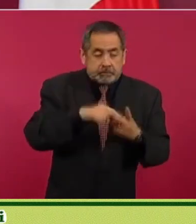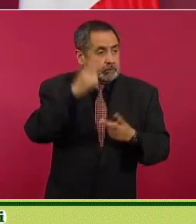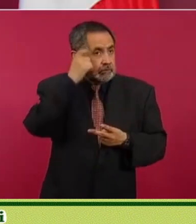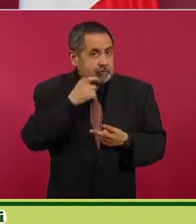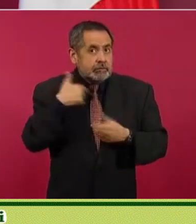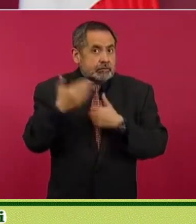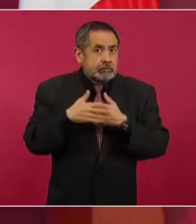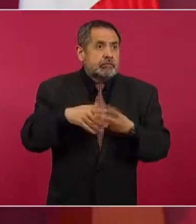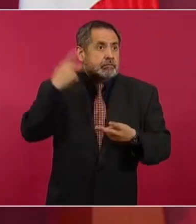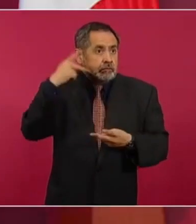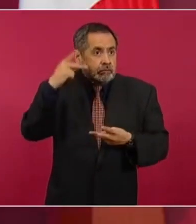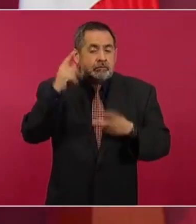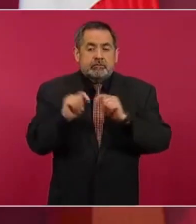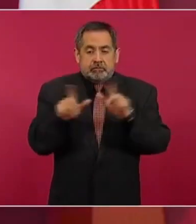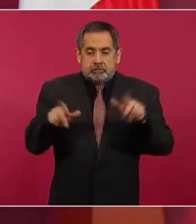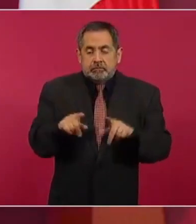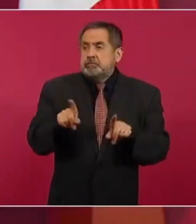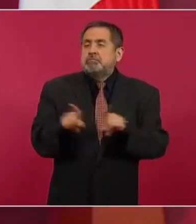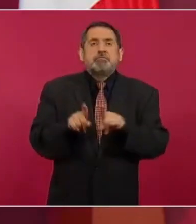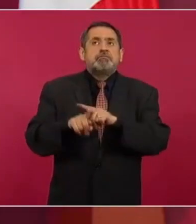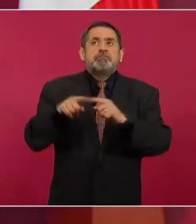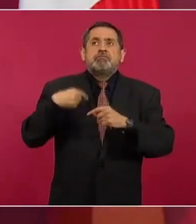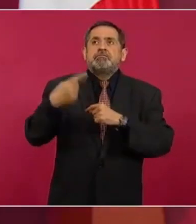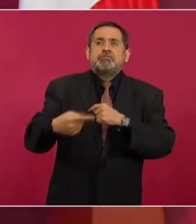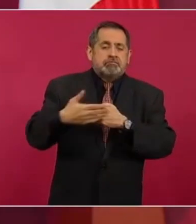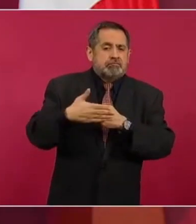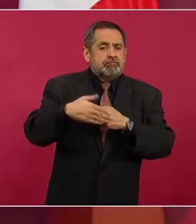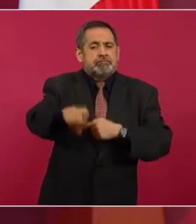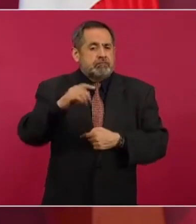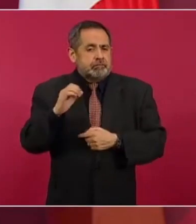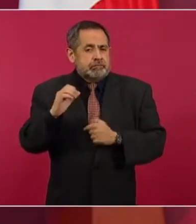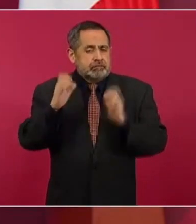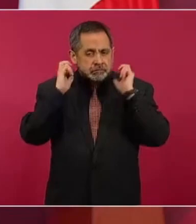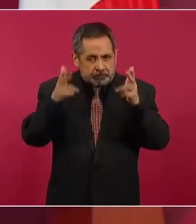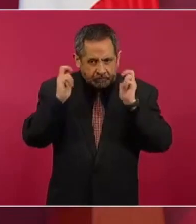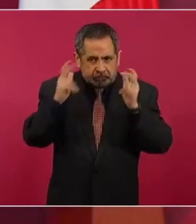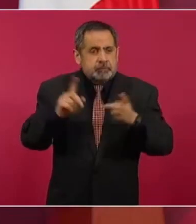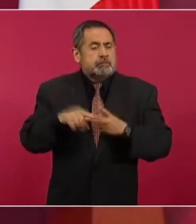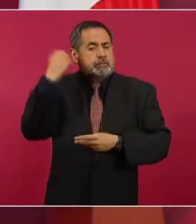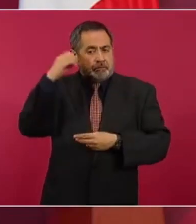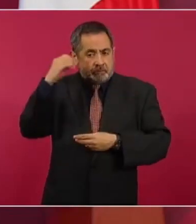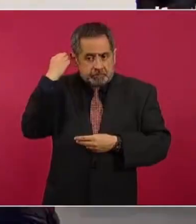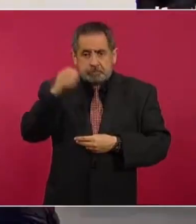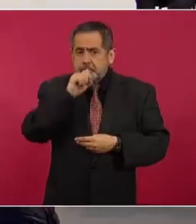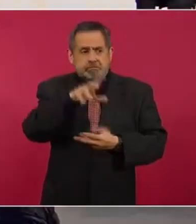Tlaxcala, y se va a hacer lo mismo en Chiapas, en Oaxaca,